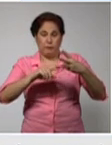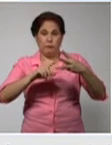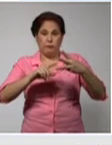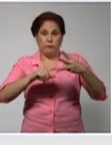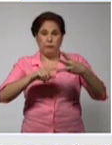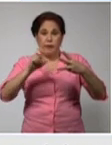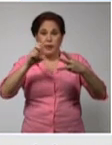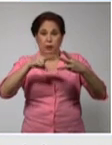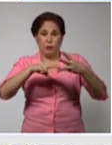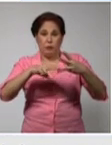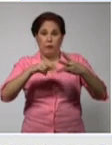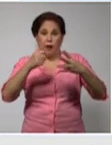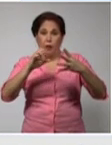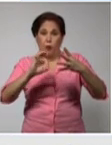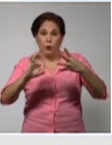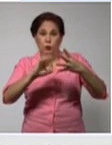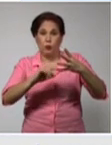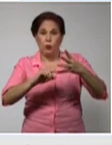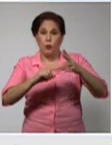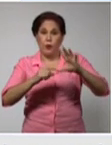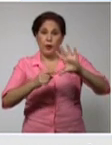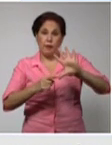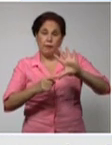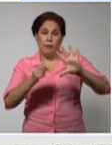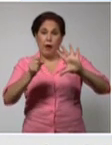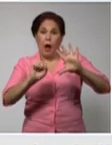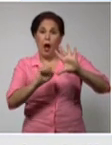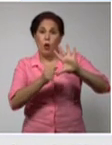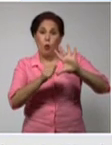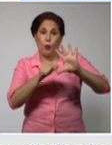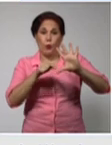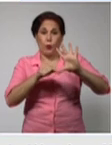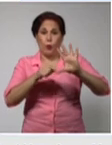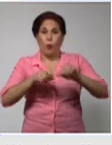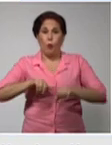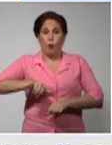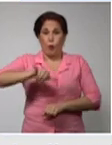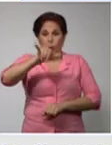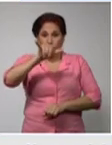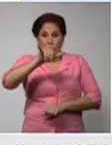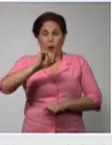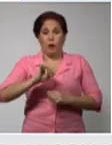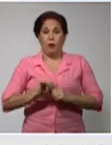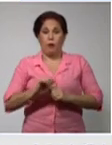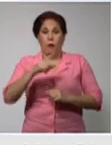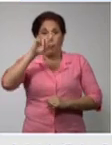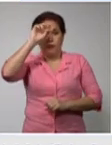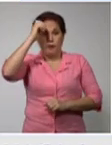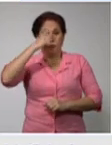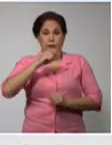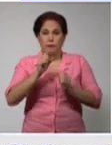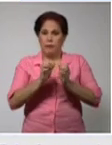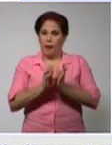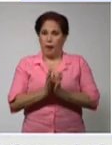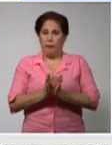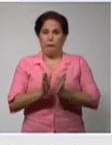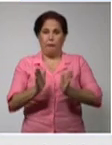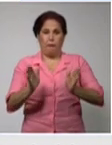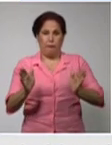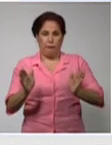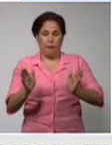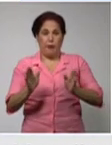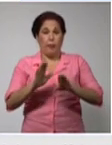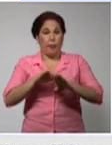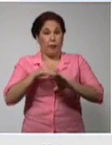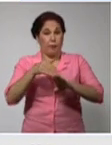Centro Habana, 10 de octubre, Arroyo Naranjo, Bolleros, Larisa, San Miguel del Padrón, después